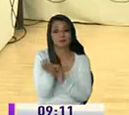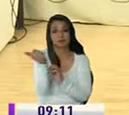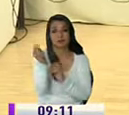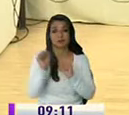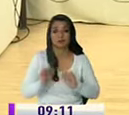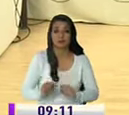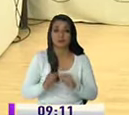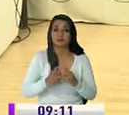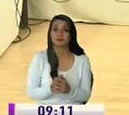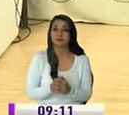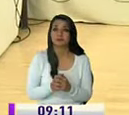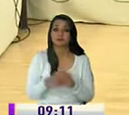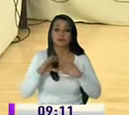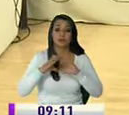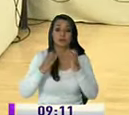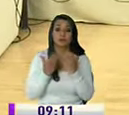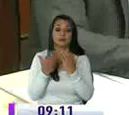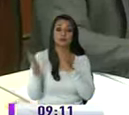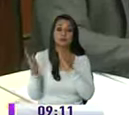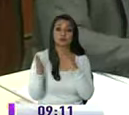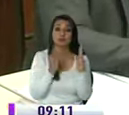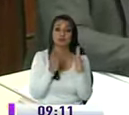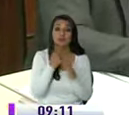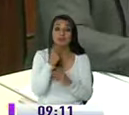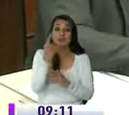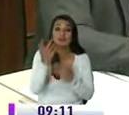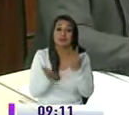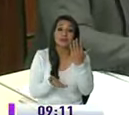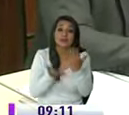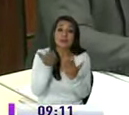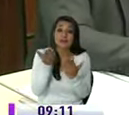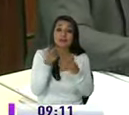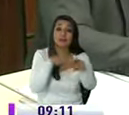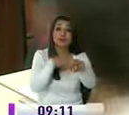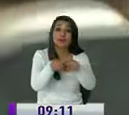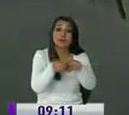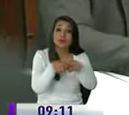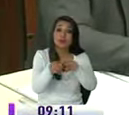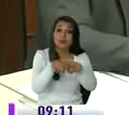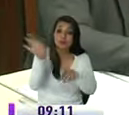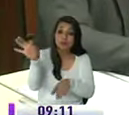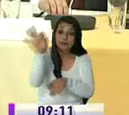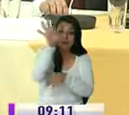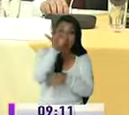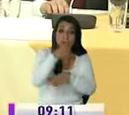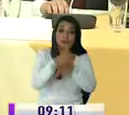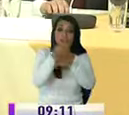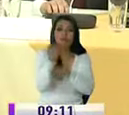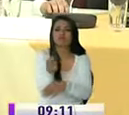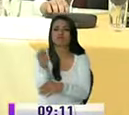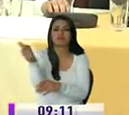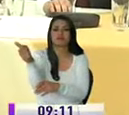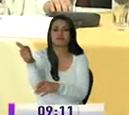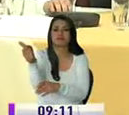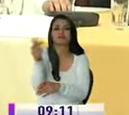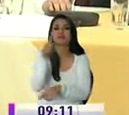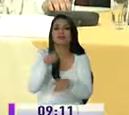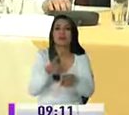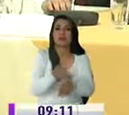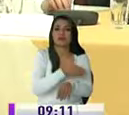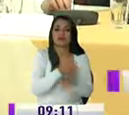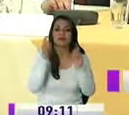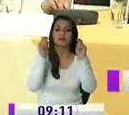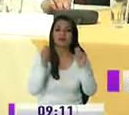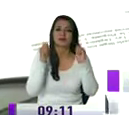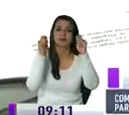Toma fuerza dentro de la comisión transitoria y eliminar la posibilidad de que se realice un concurso de méritos y oposición para seleccionar a los precandidatos que